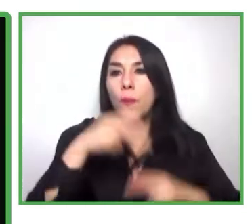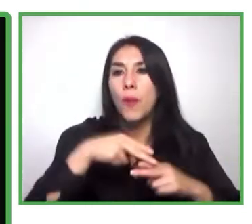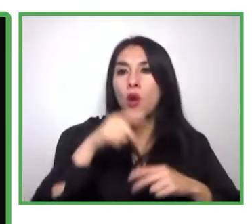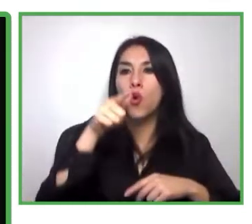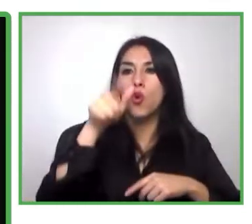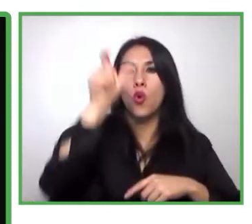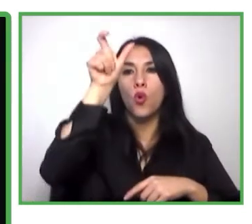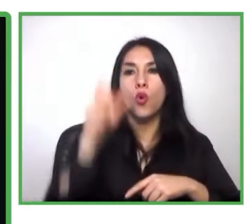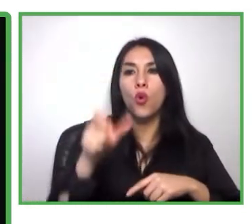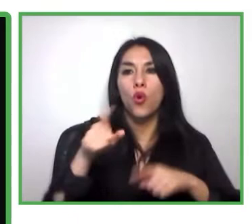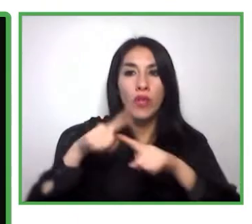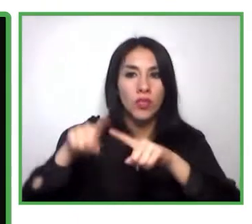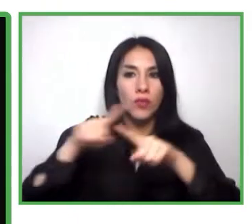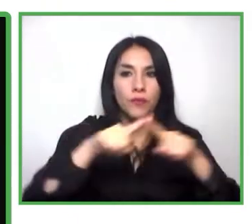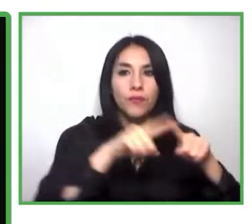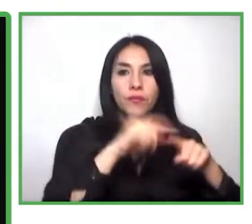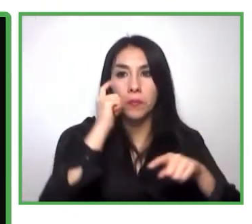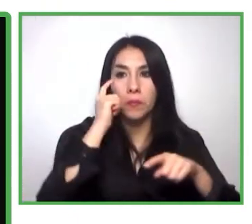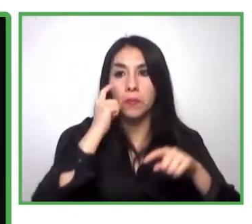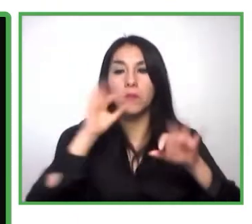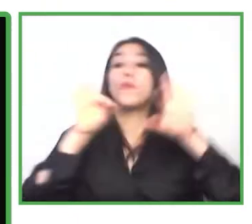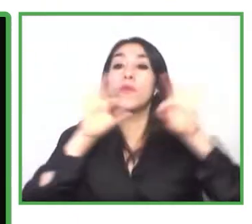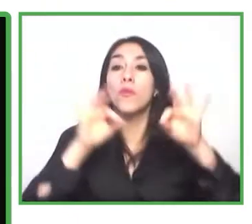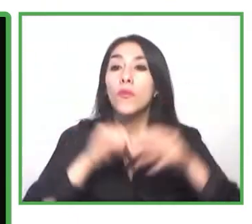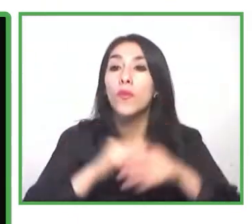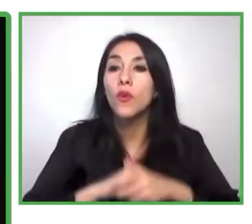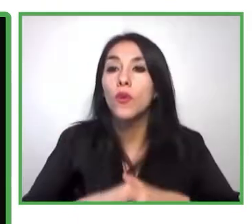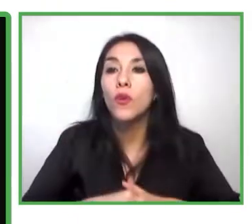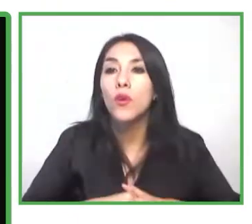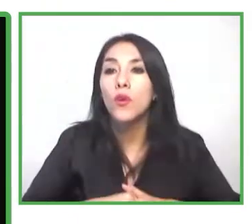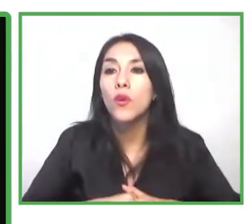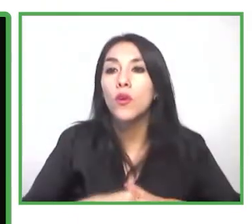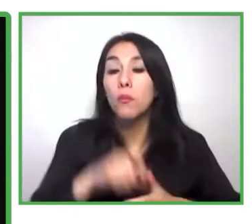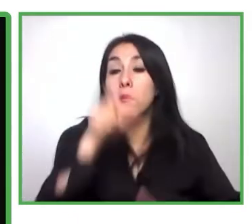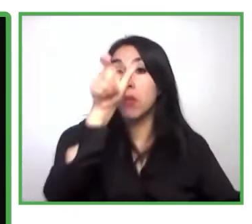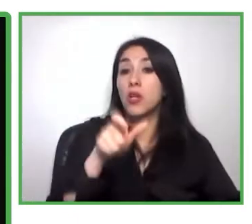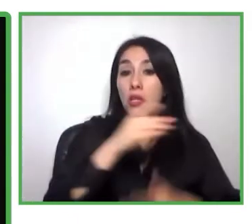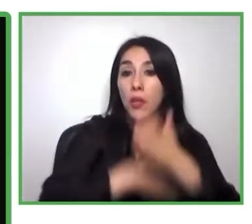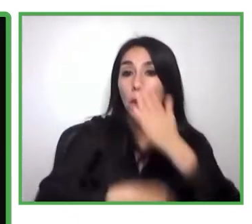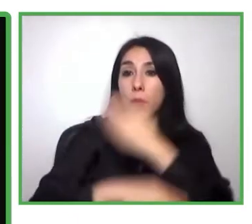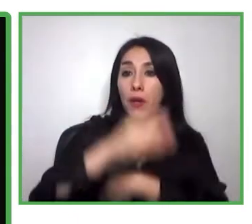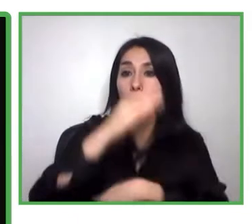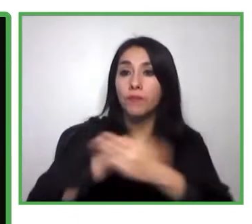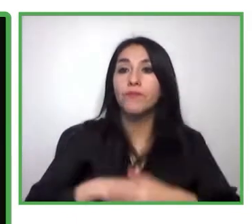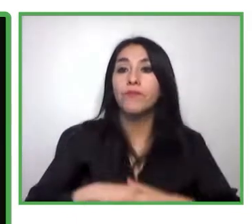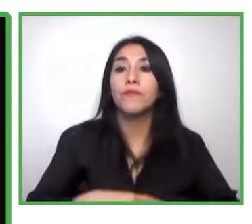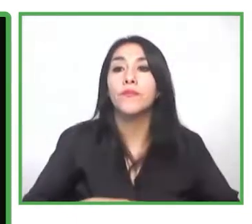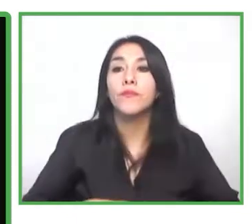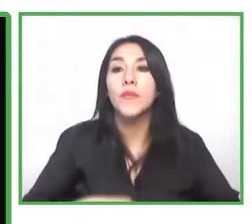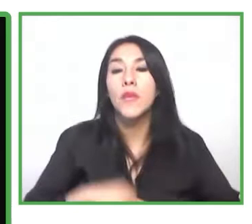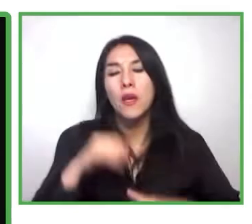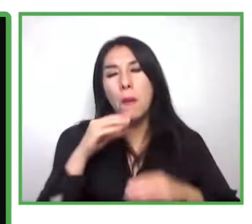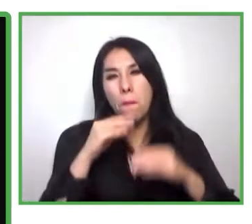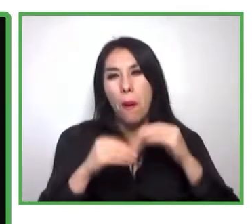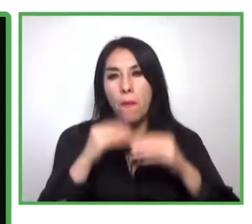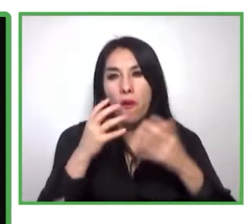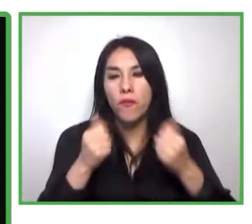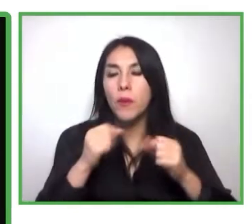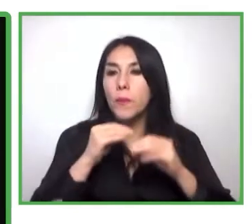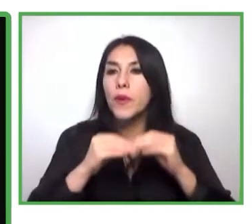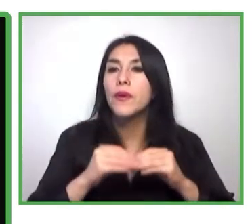programas de empleabilidad, no solamente se centra en tu empresa como marca empleadora, sino también